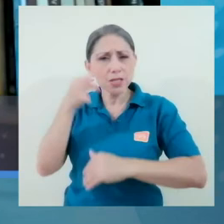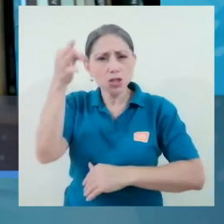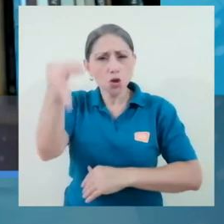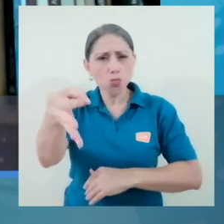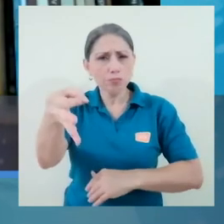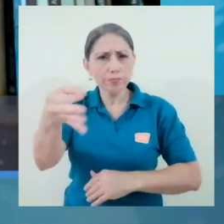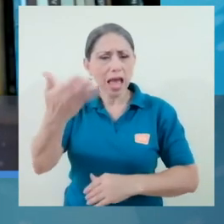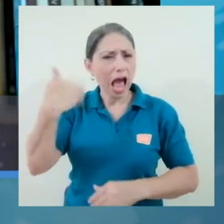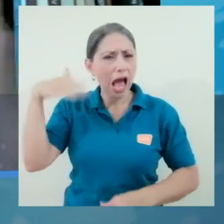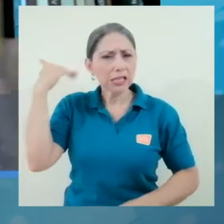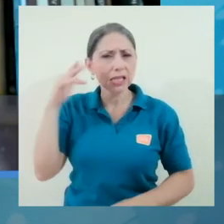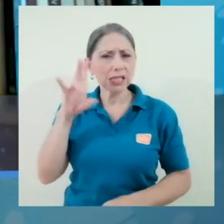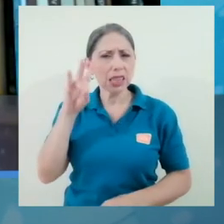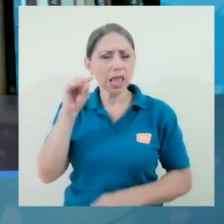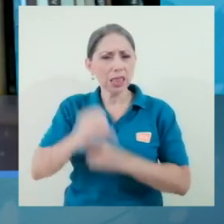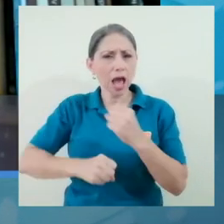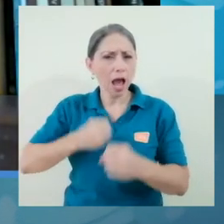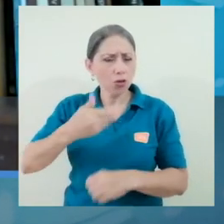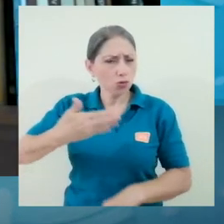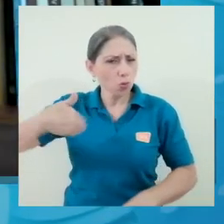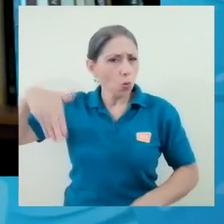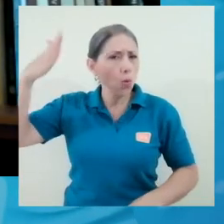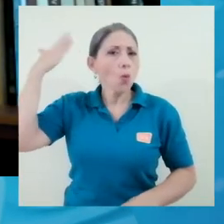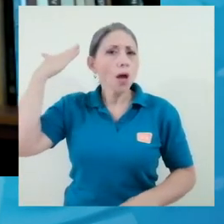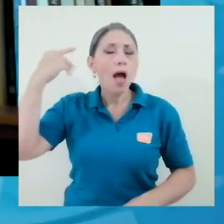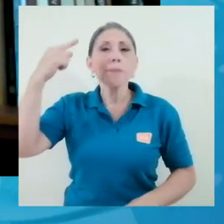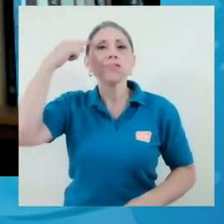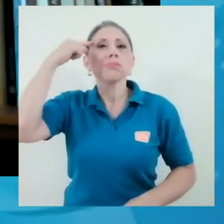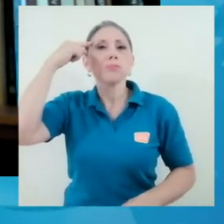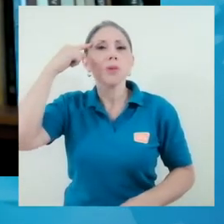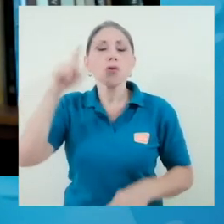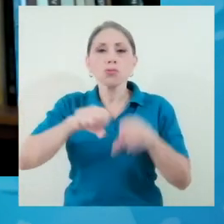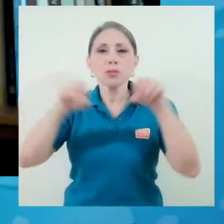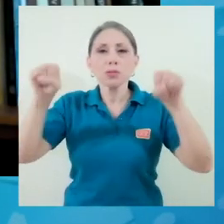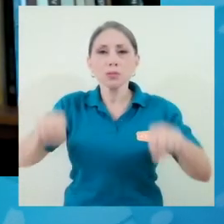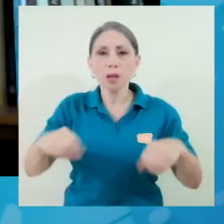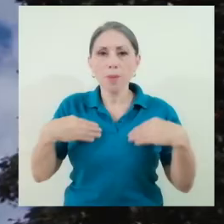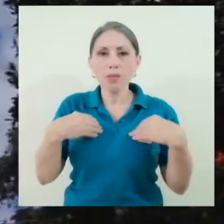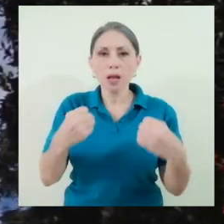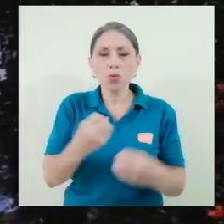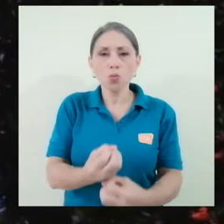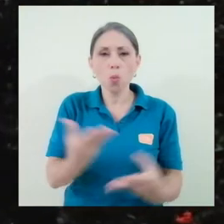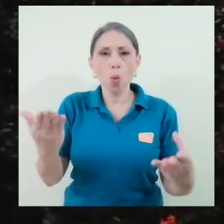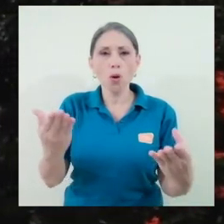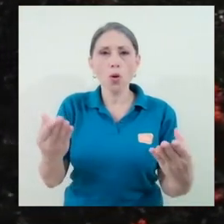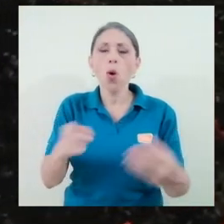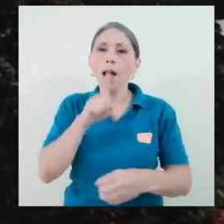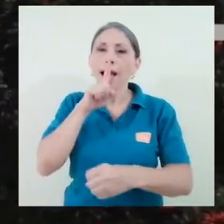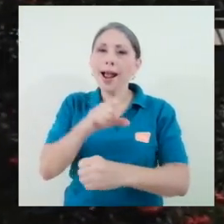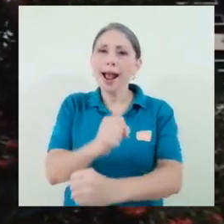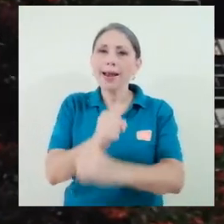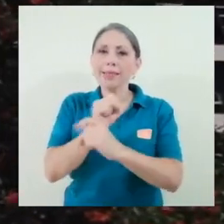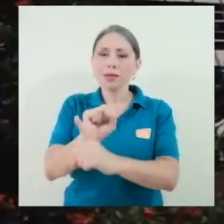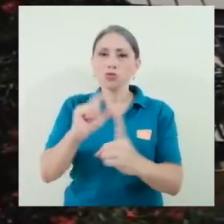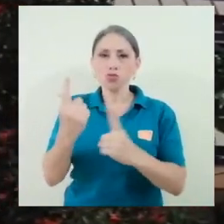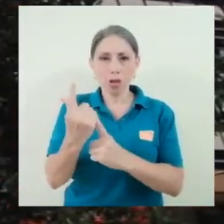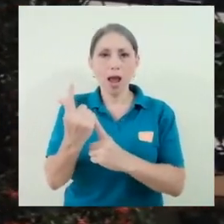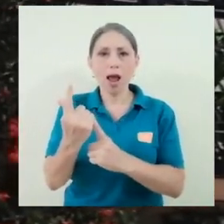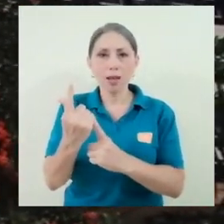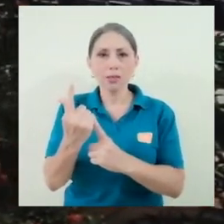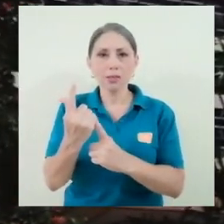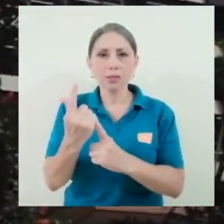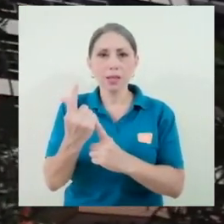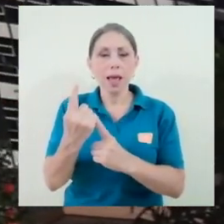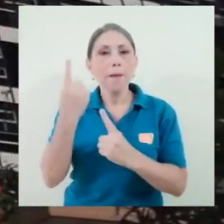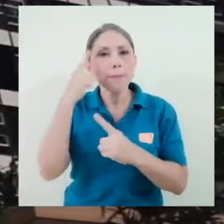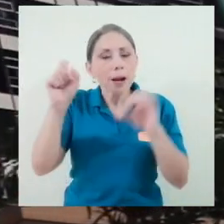de tener un sistema de salud pública y de garantías sociales que permitan atender masivamente a